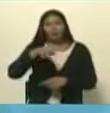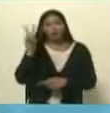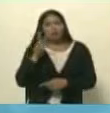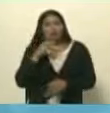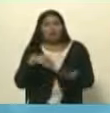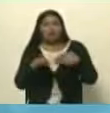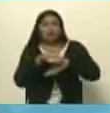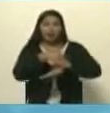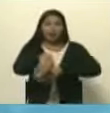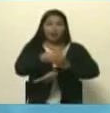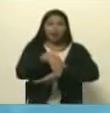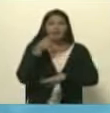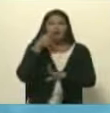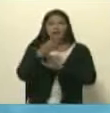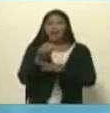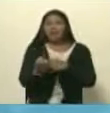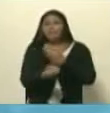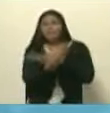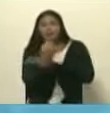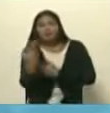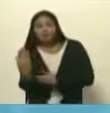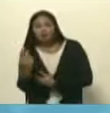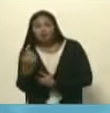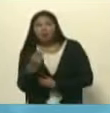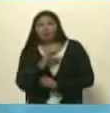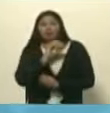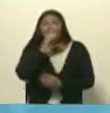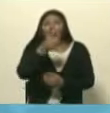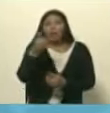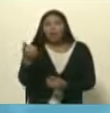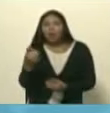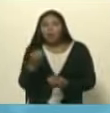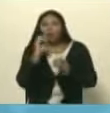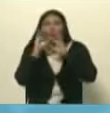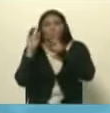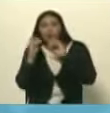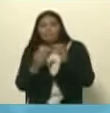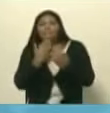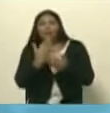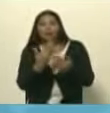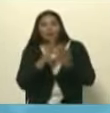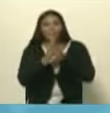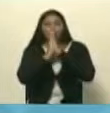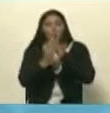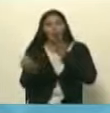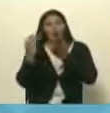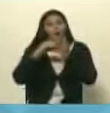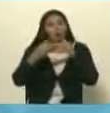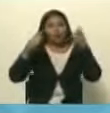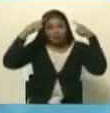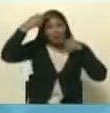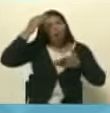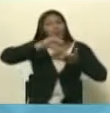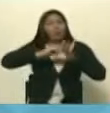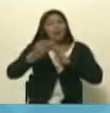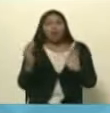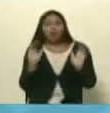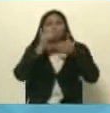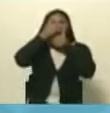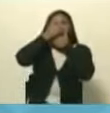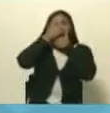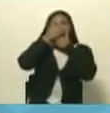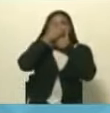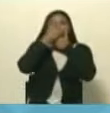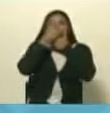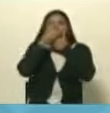a salir a las calles, a ir a Miraflores, pero también de boca en boca exigir el regreso, el retorno del comandante Hugo Chávez que había sido secuestrado